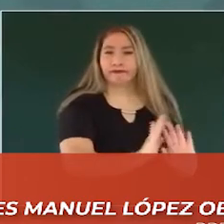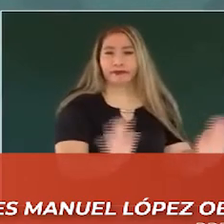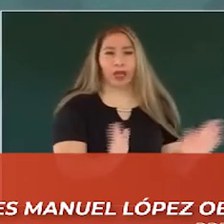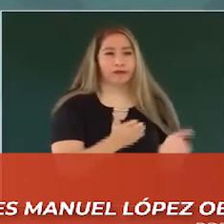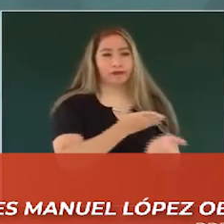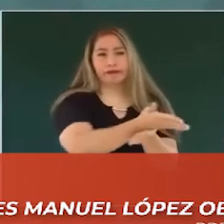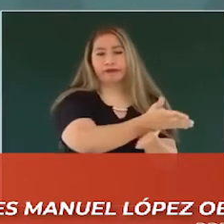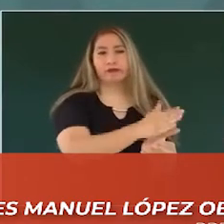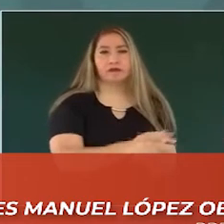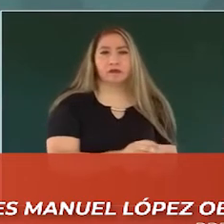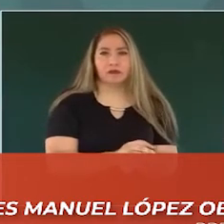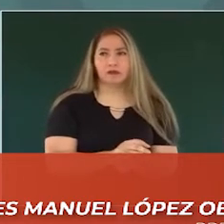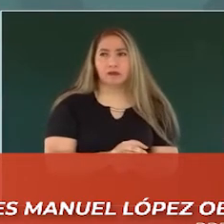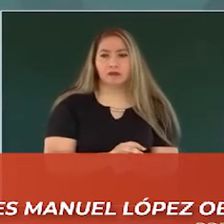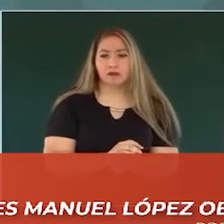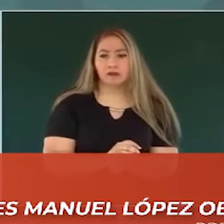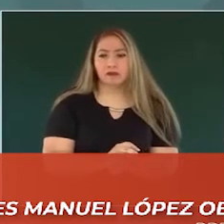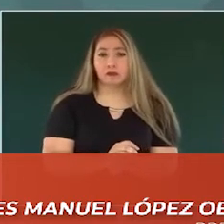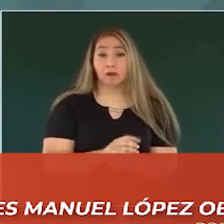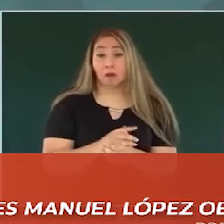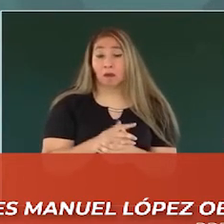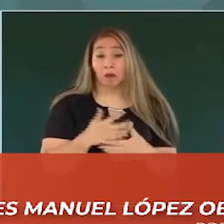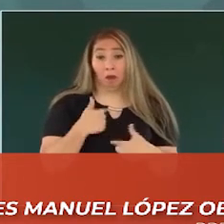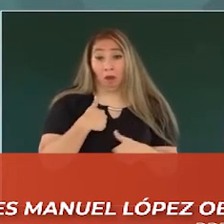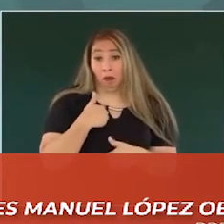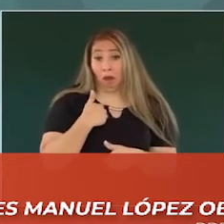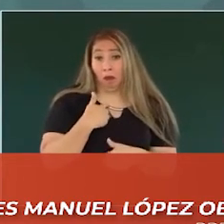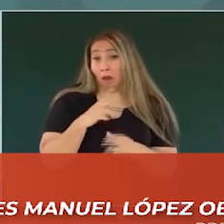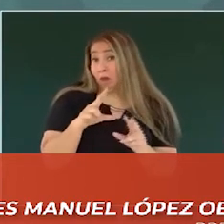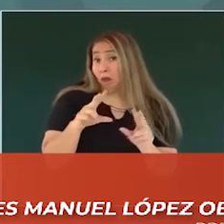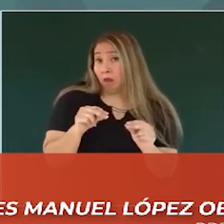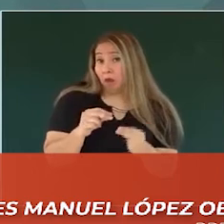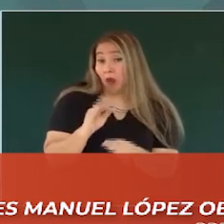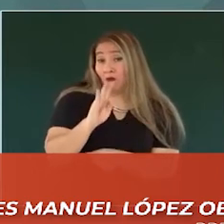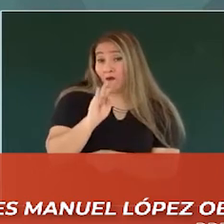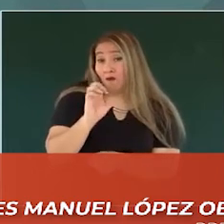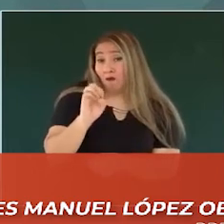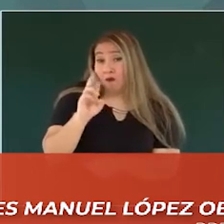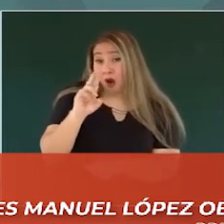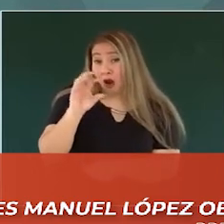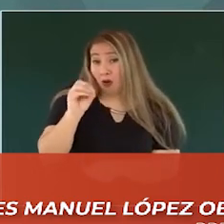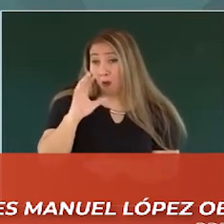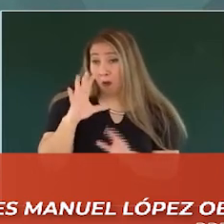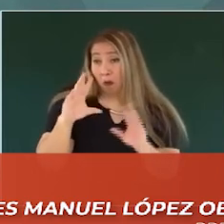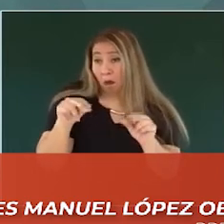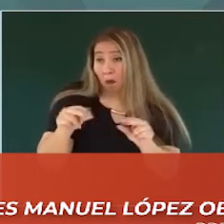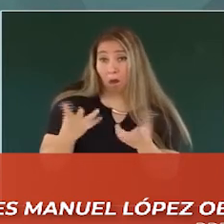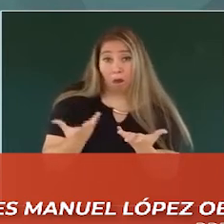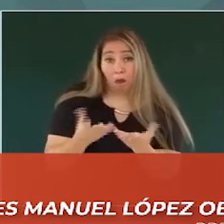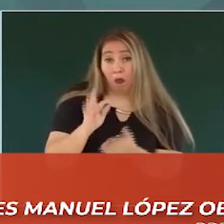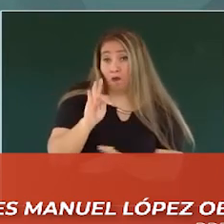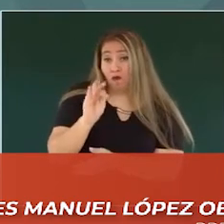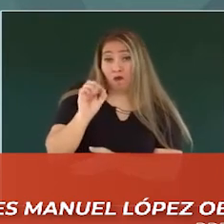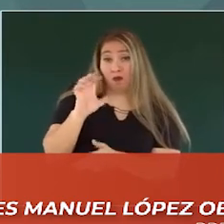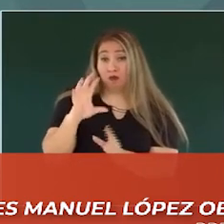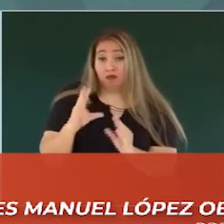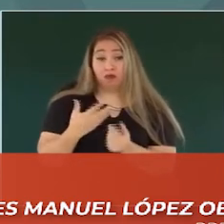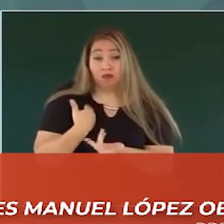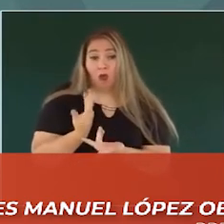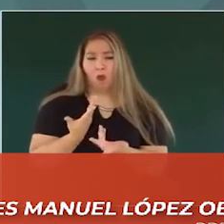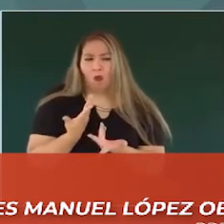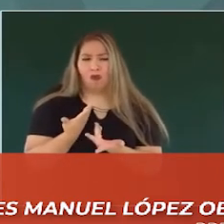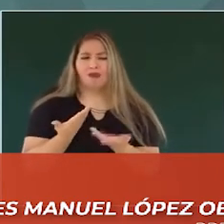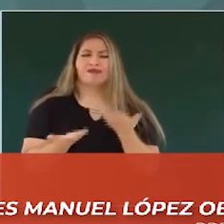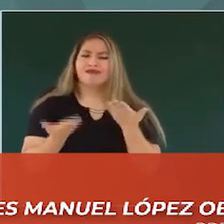¿Entonces no tiene fuero? No, porque cuando hay una controversia